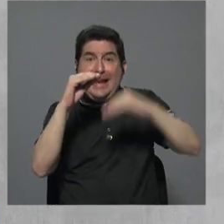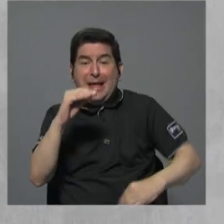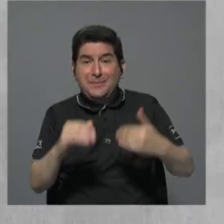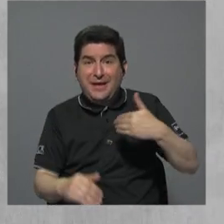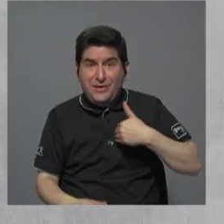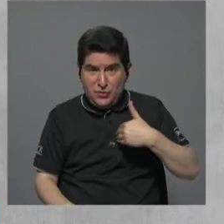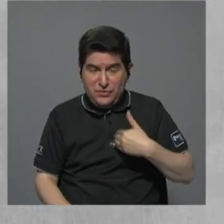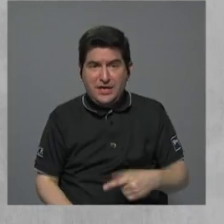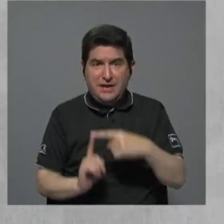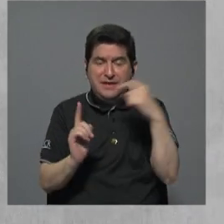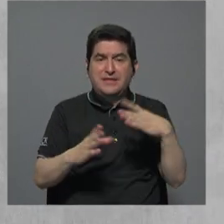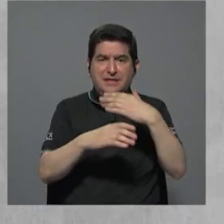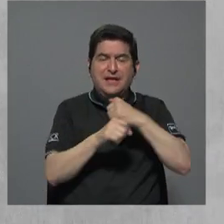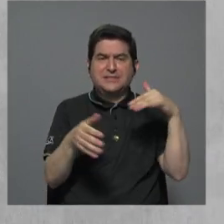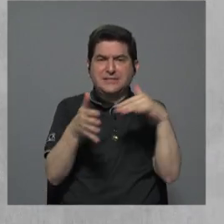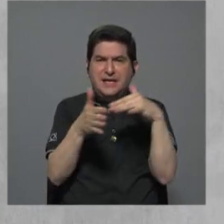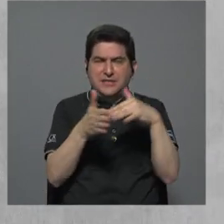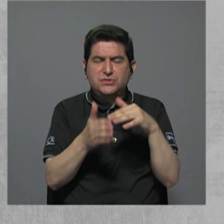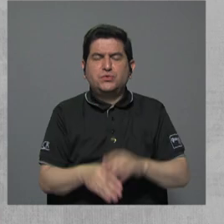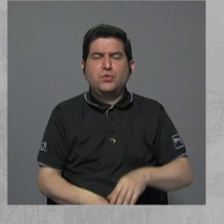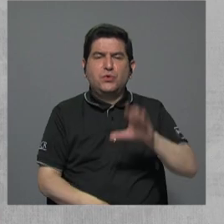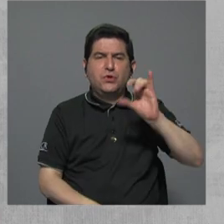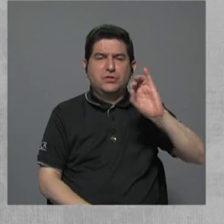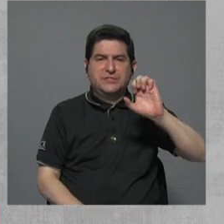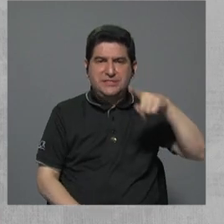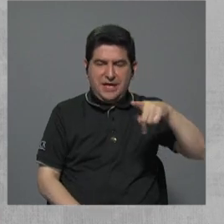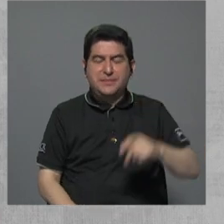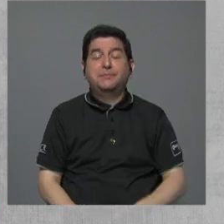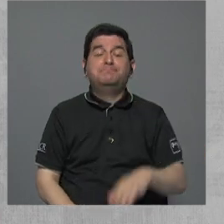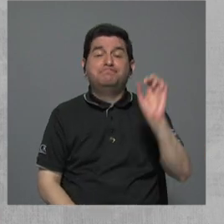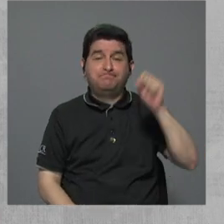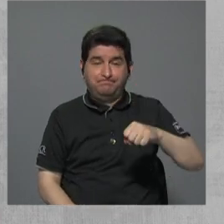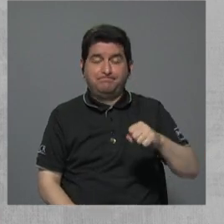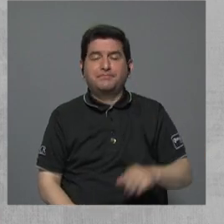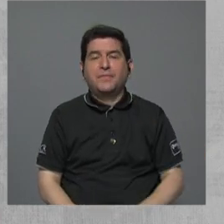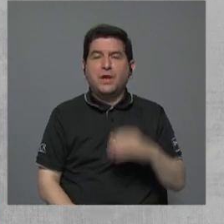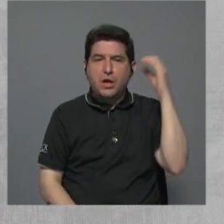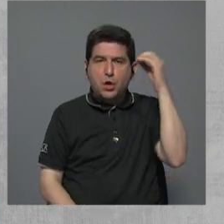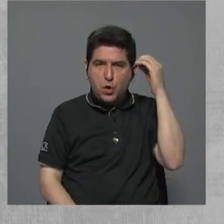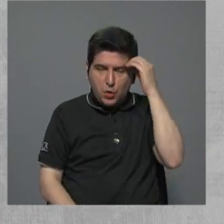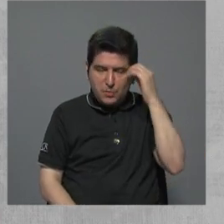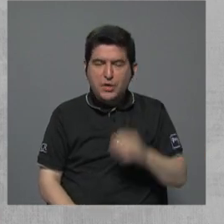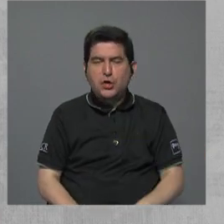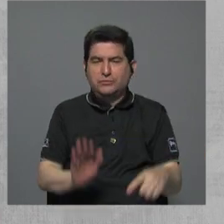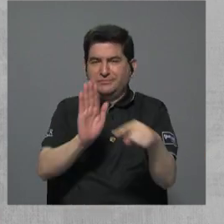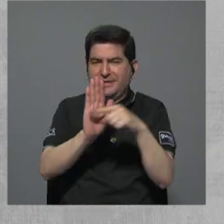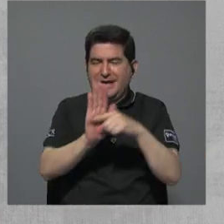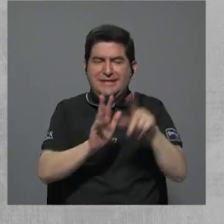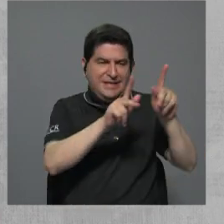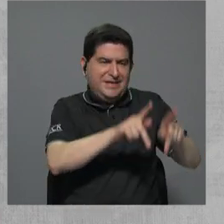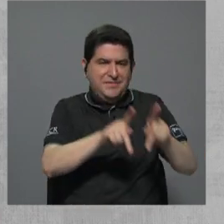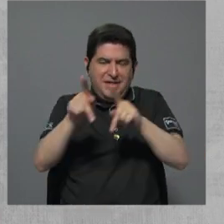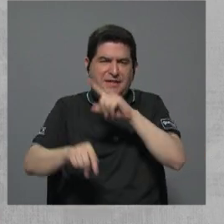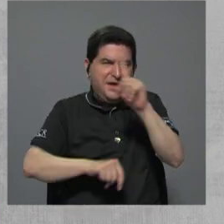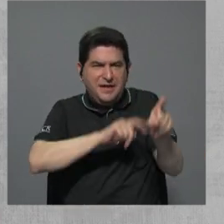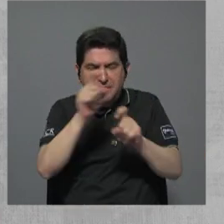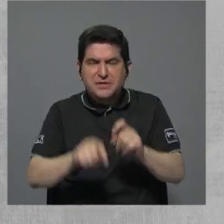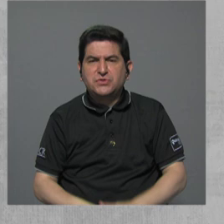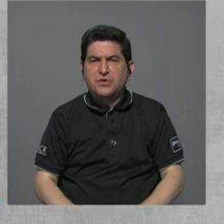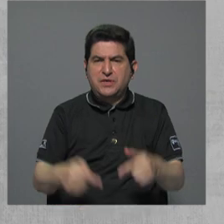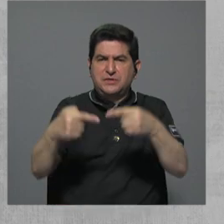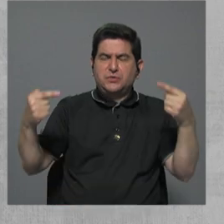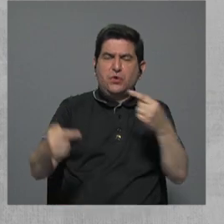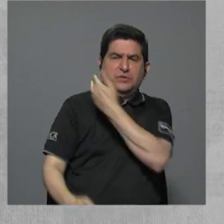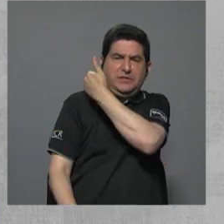tenido desde que se realizan los estudios del CIEP. Exactamente, la opinión o la reprobación, digamos, de estas personas encuestadas hacia el presidente de la